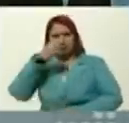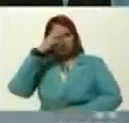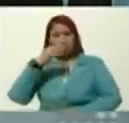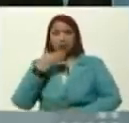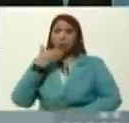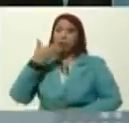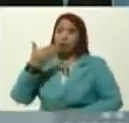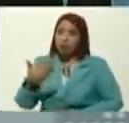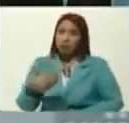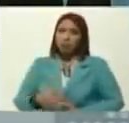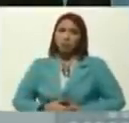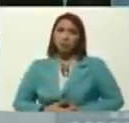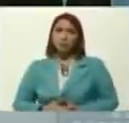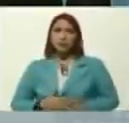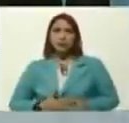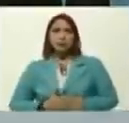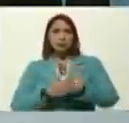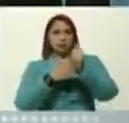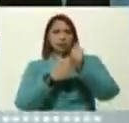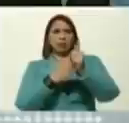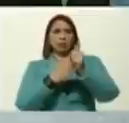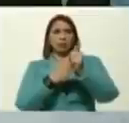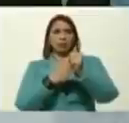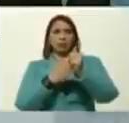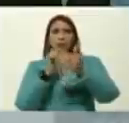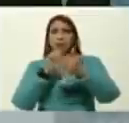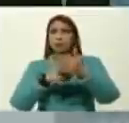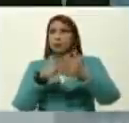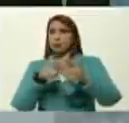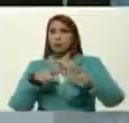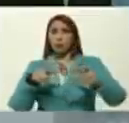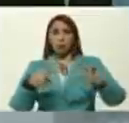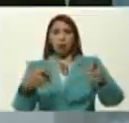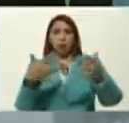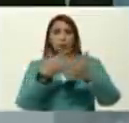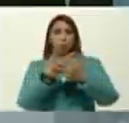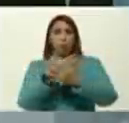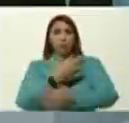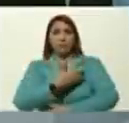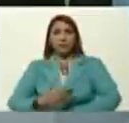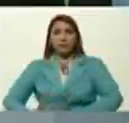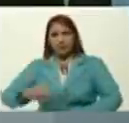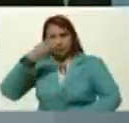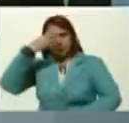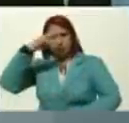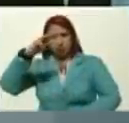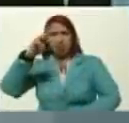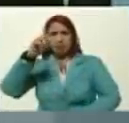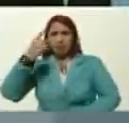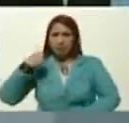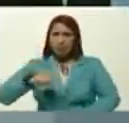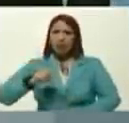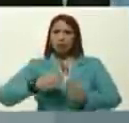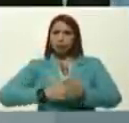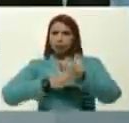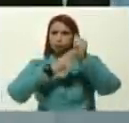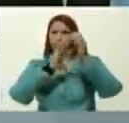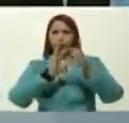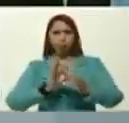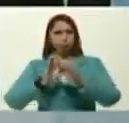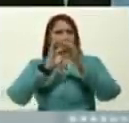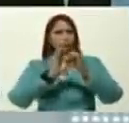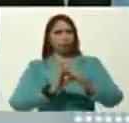agradecí, su liderazgo, sin lugar a dudas, el presidente López Obrador, tiene un liderazgo, unitario,